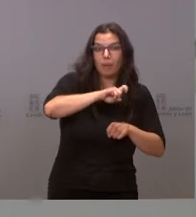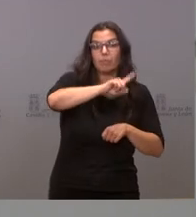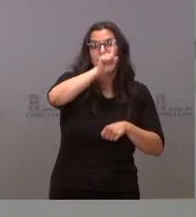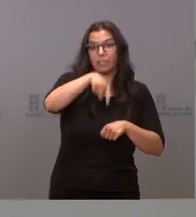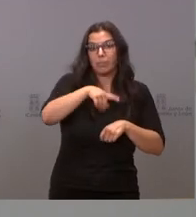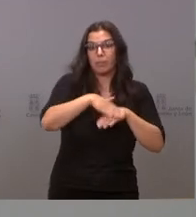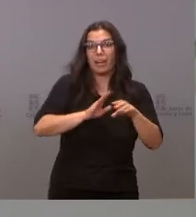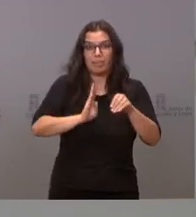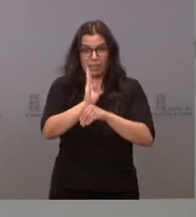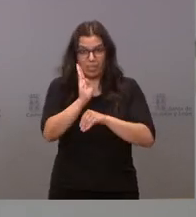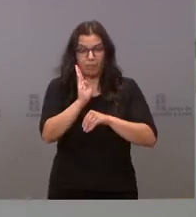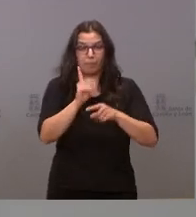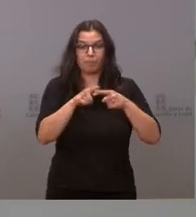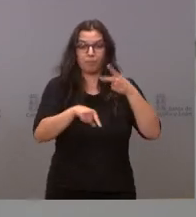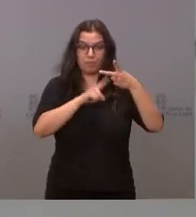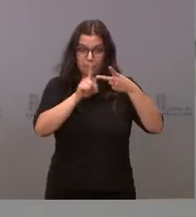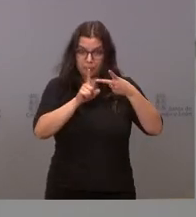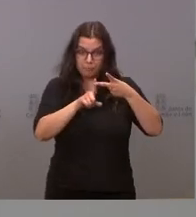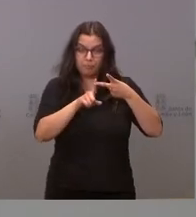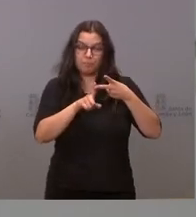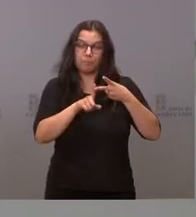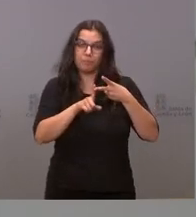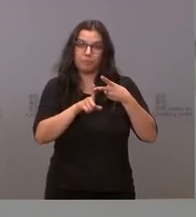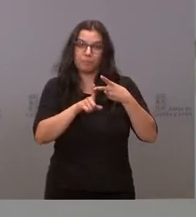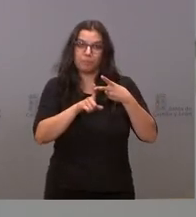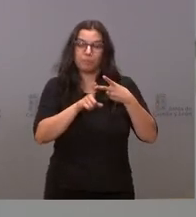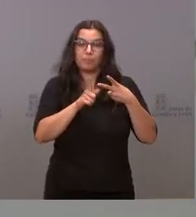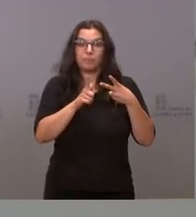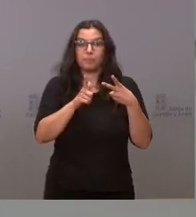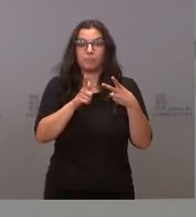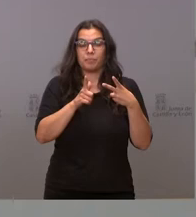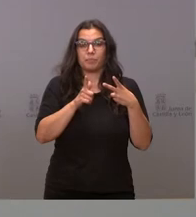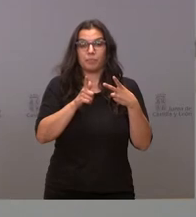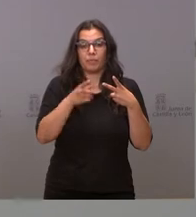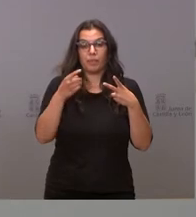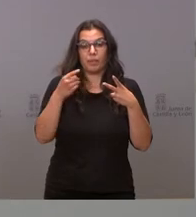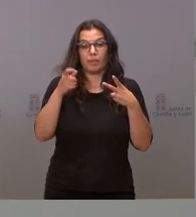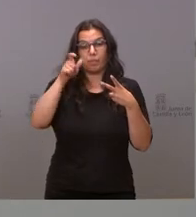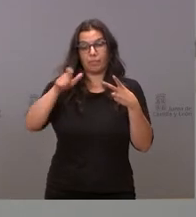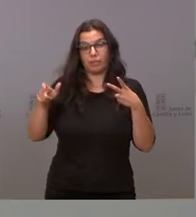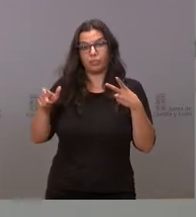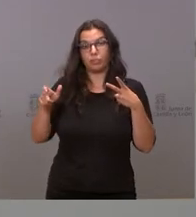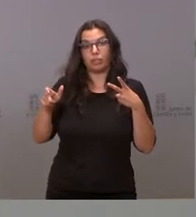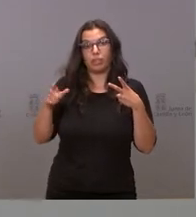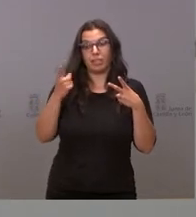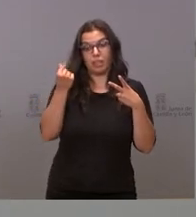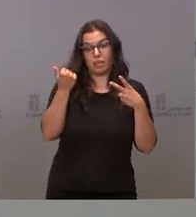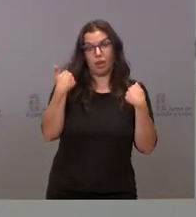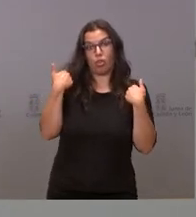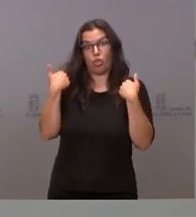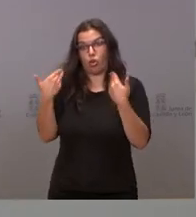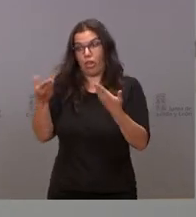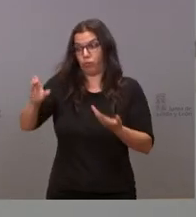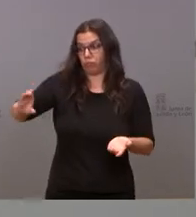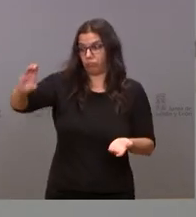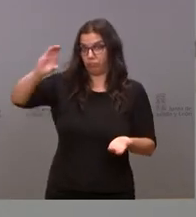inversiones. Y por el otro lado, quienes reciben las cantidades donadas, que